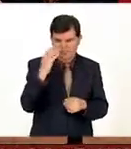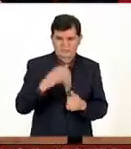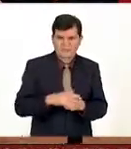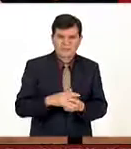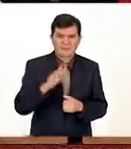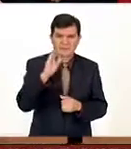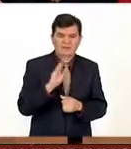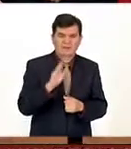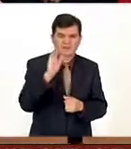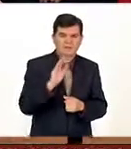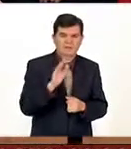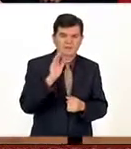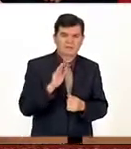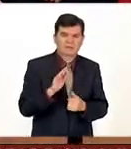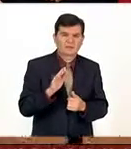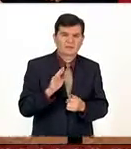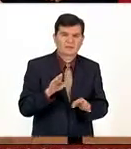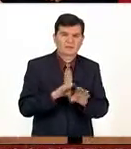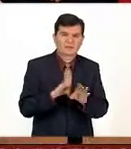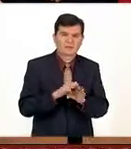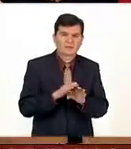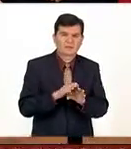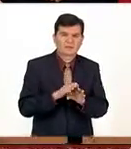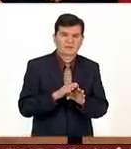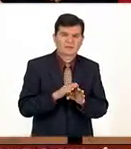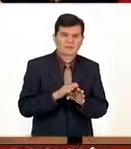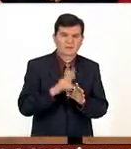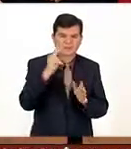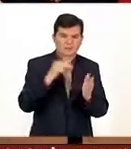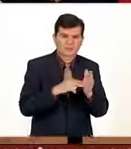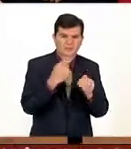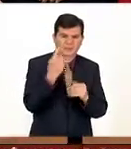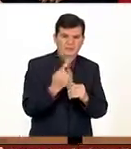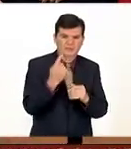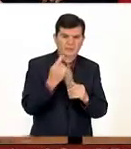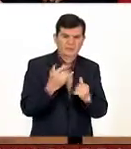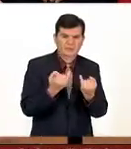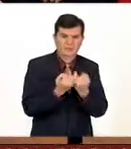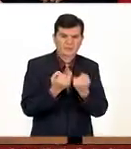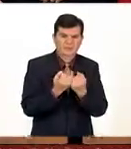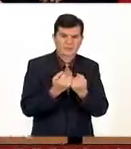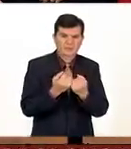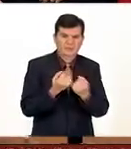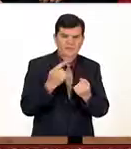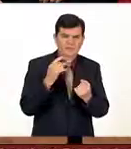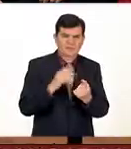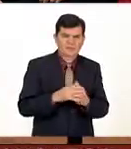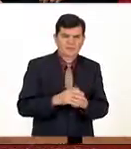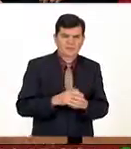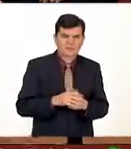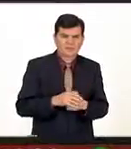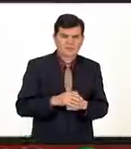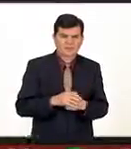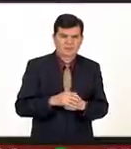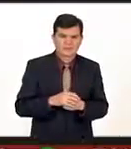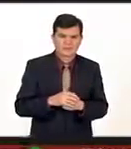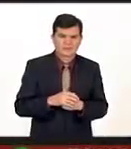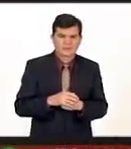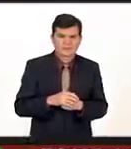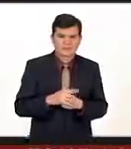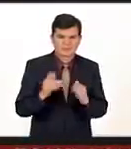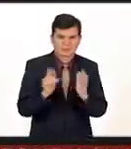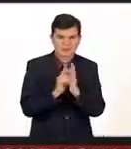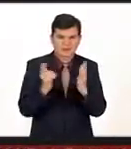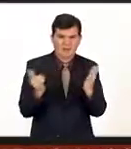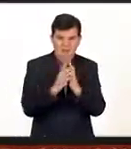pareciera parecía odisea 2001 de Stanley Kubrick este me atrevo a mostrar el libro